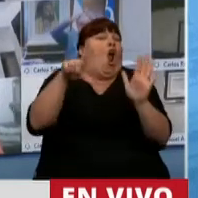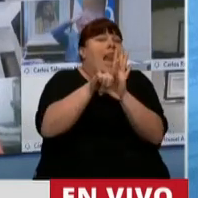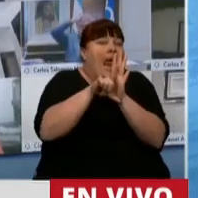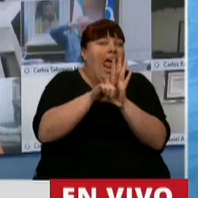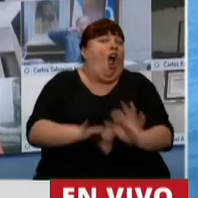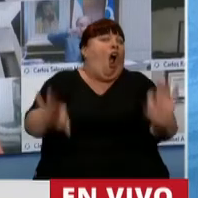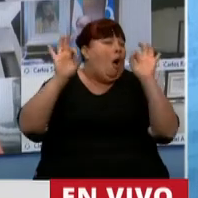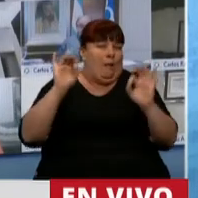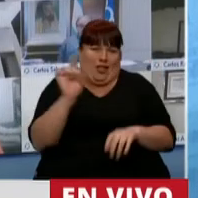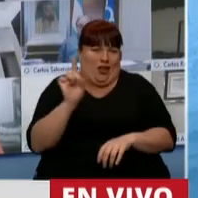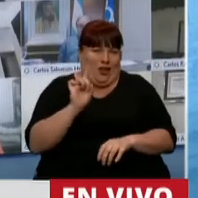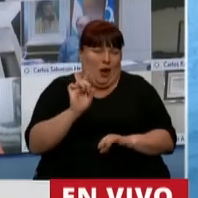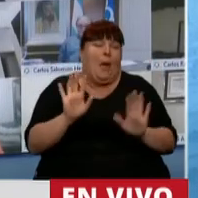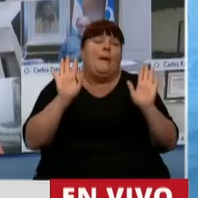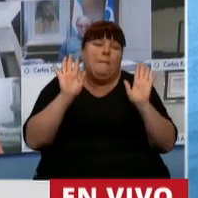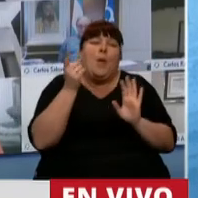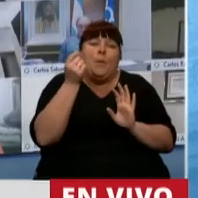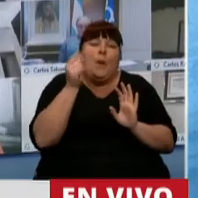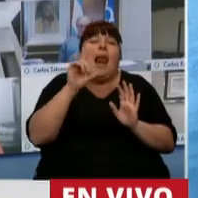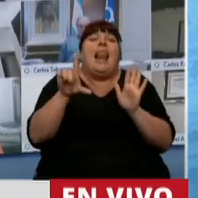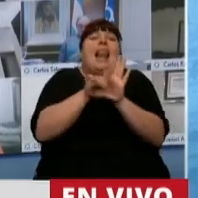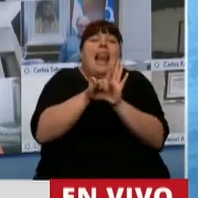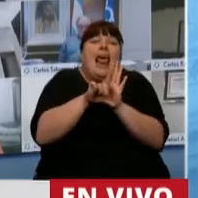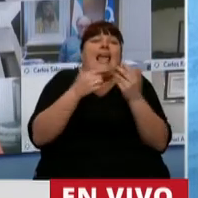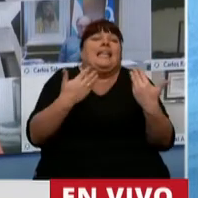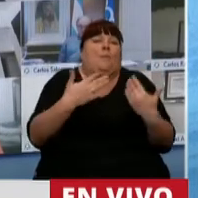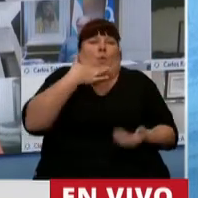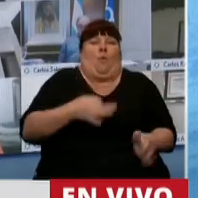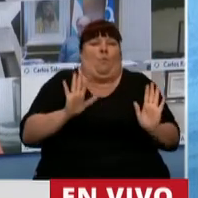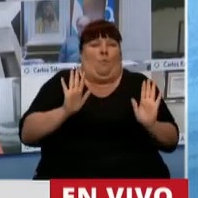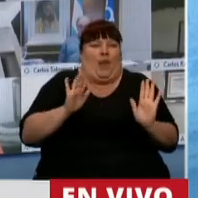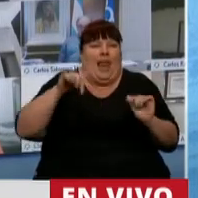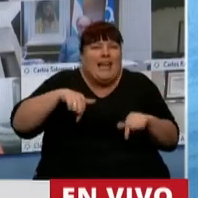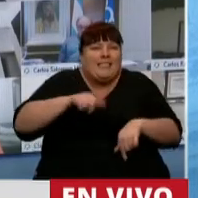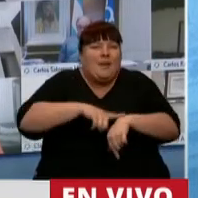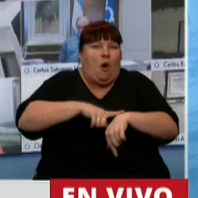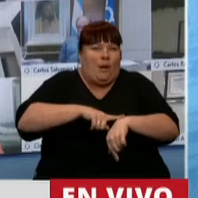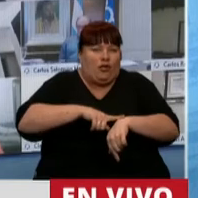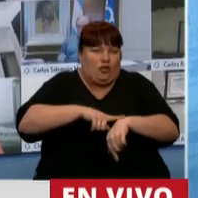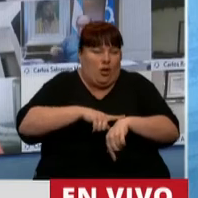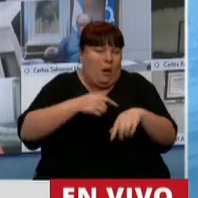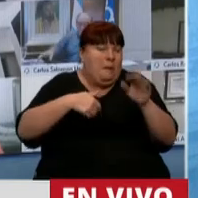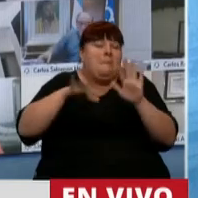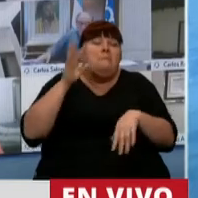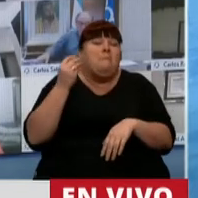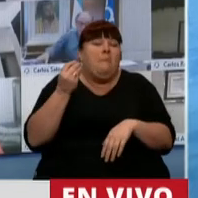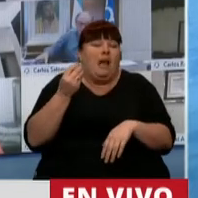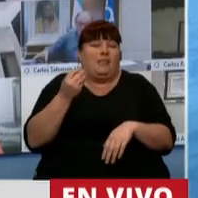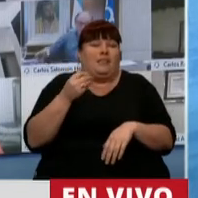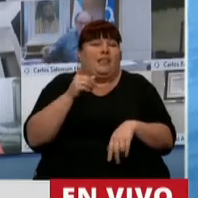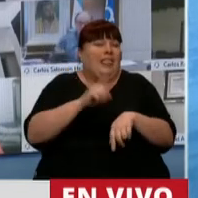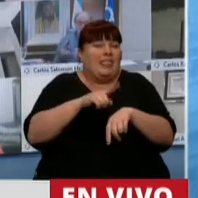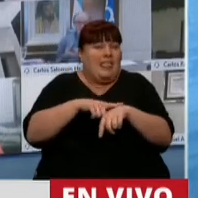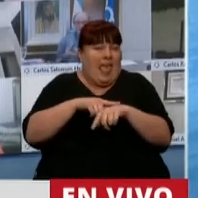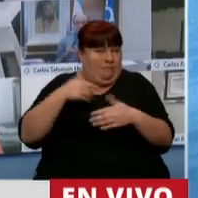o la más completa, pero es la mejor ley posible en este momento, sobre todo porque los